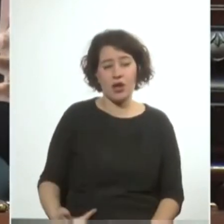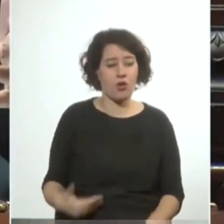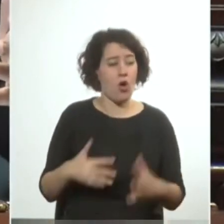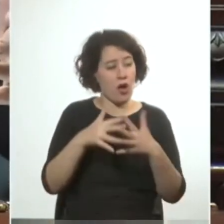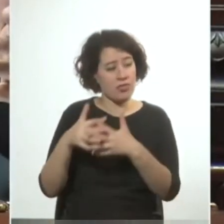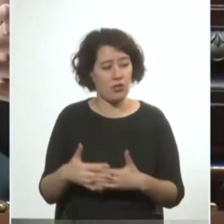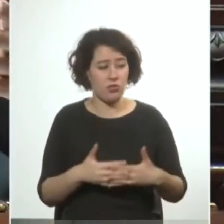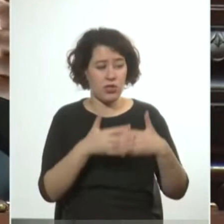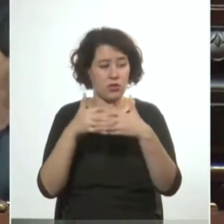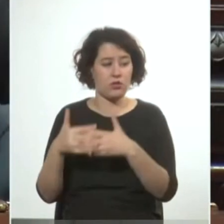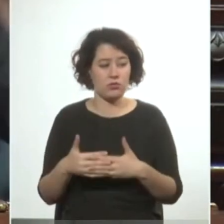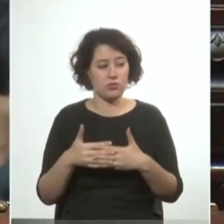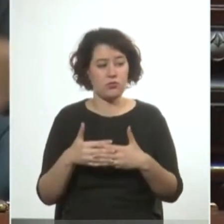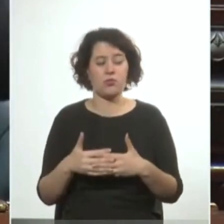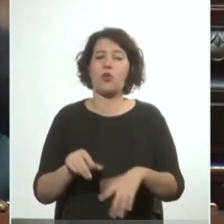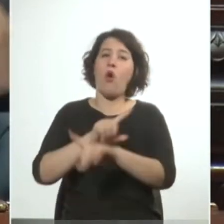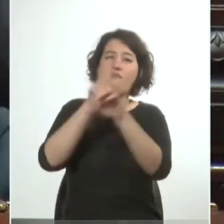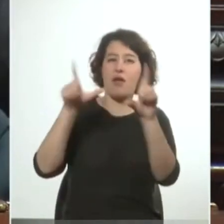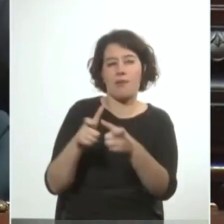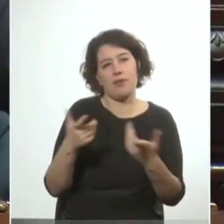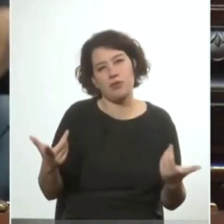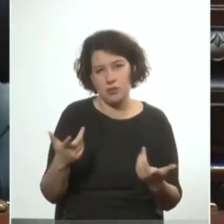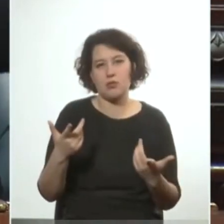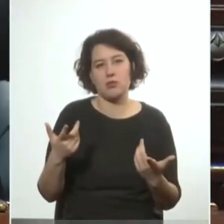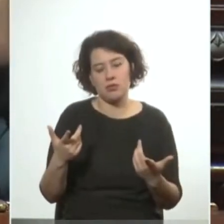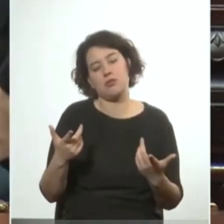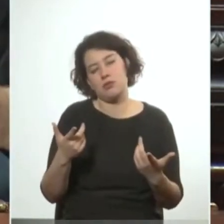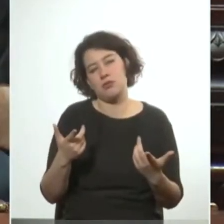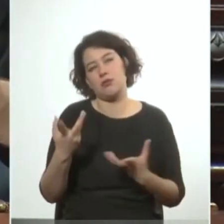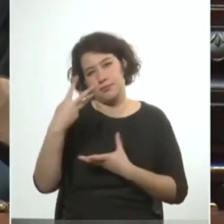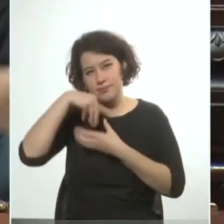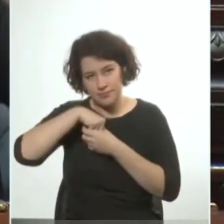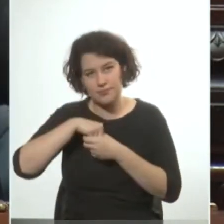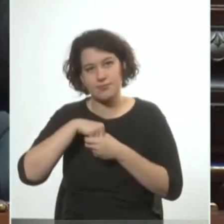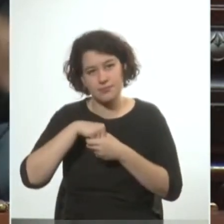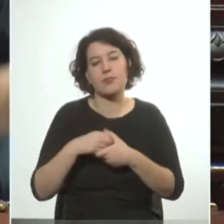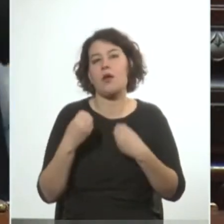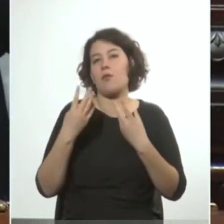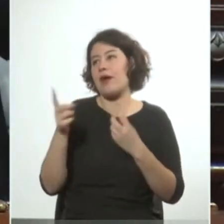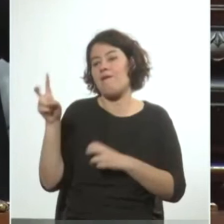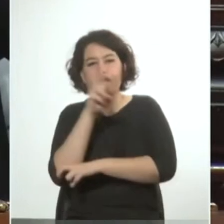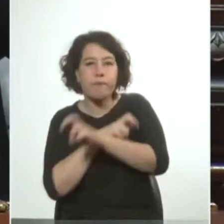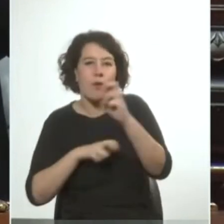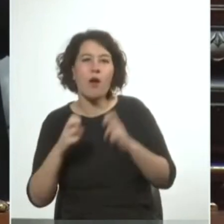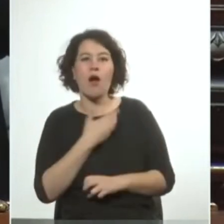Estados Unidos por supuesto que tuvo una posición incalificable porque pretendió